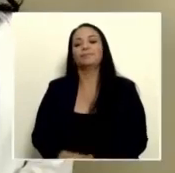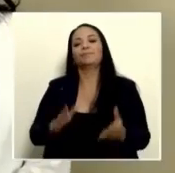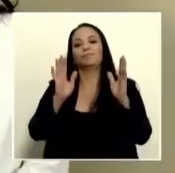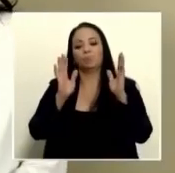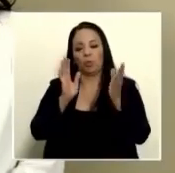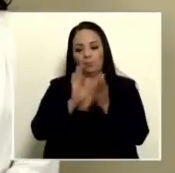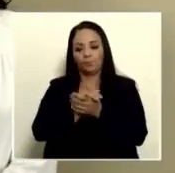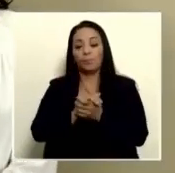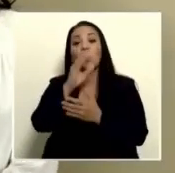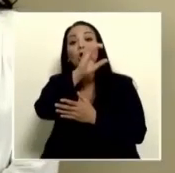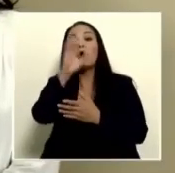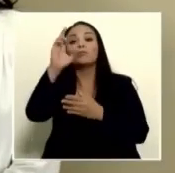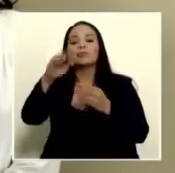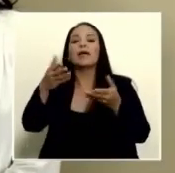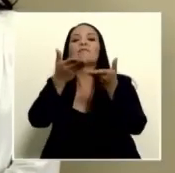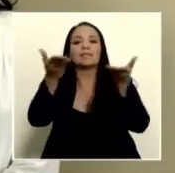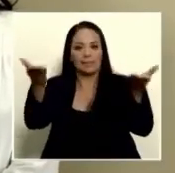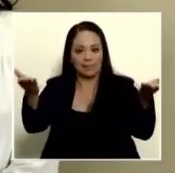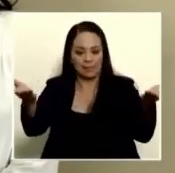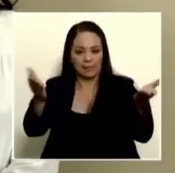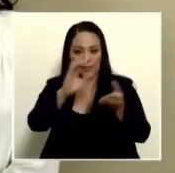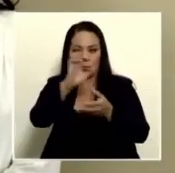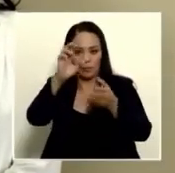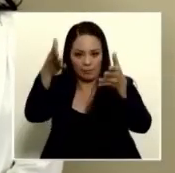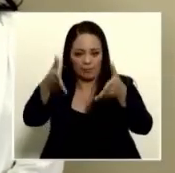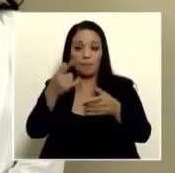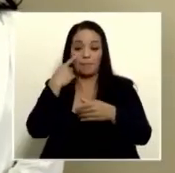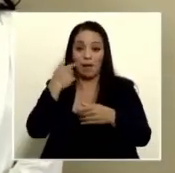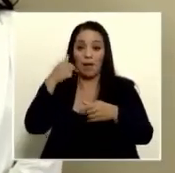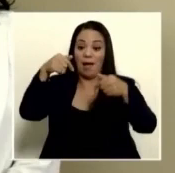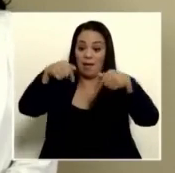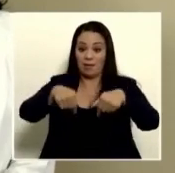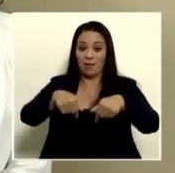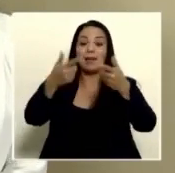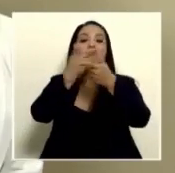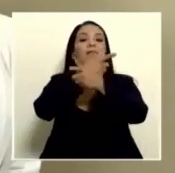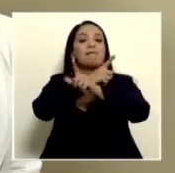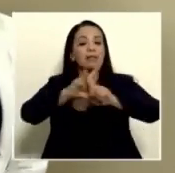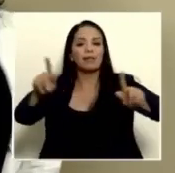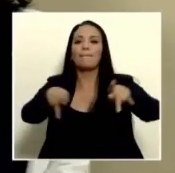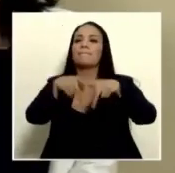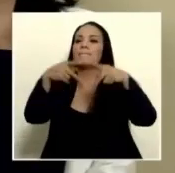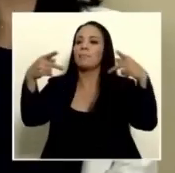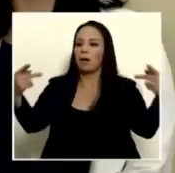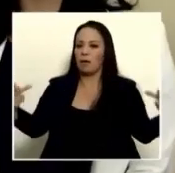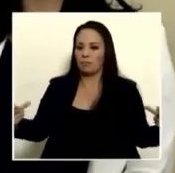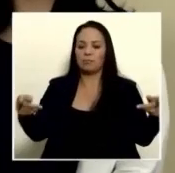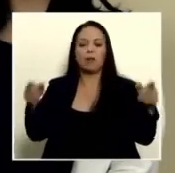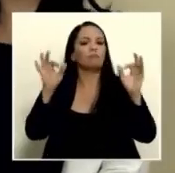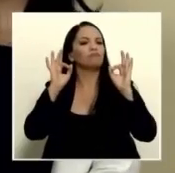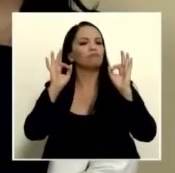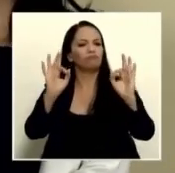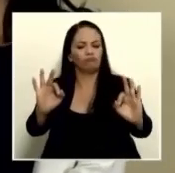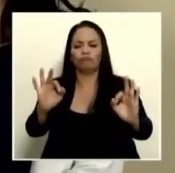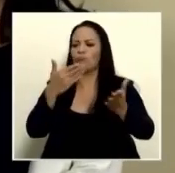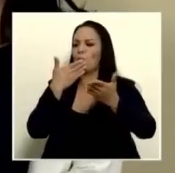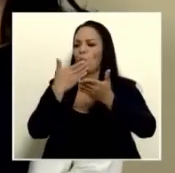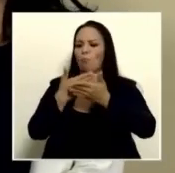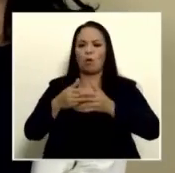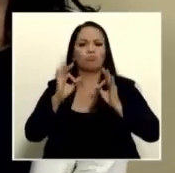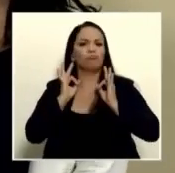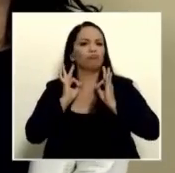Costarricenses. La libertad de prensa en Costa Rica goza de buena salud.